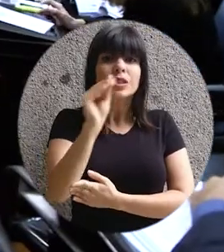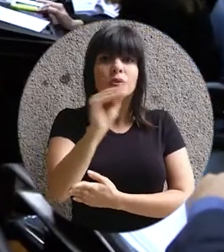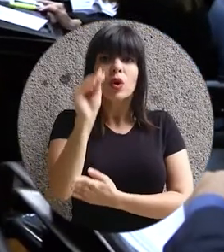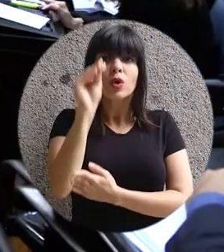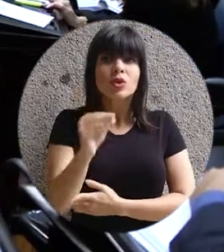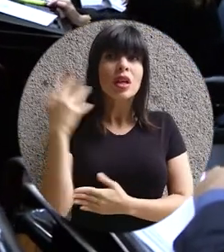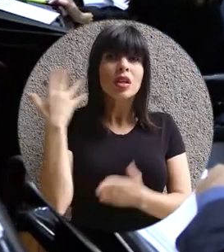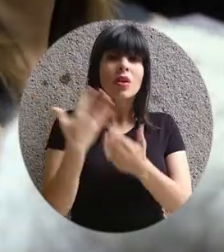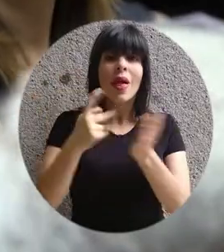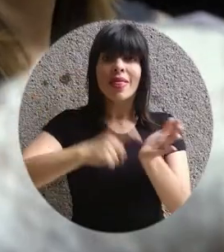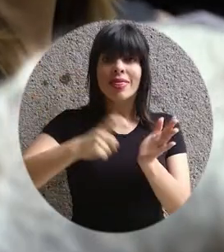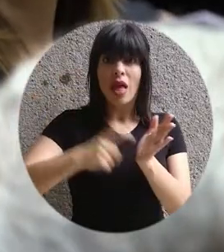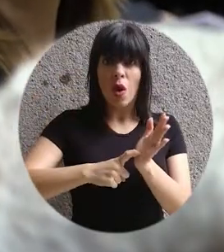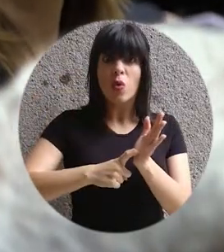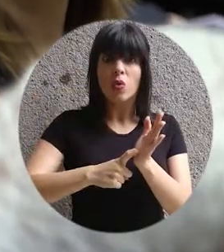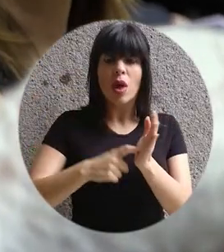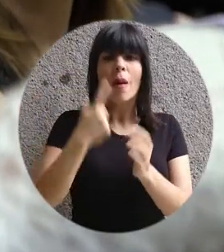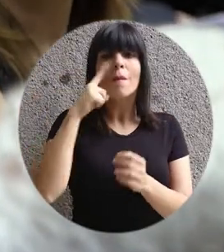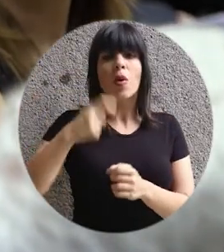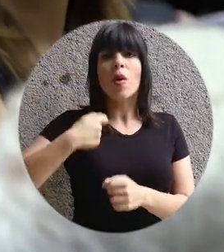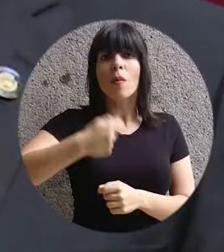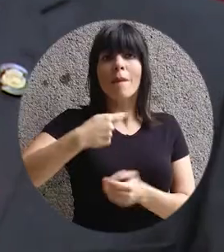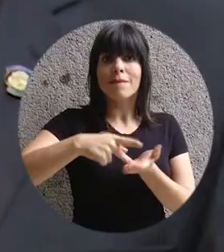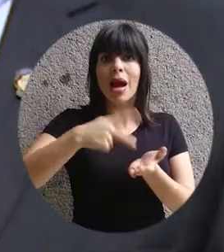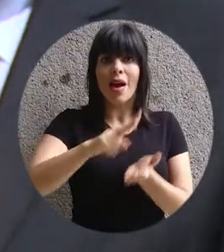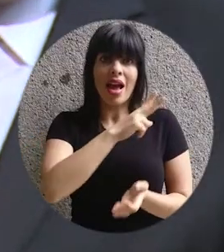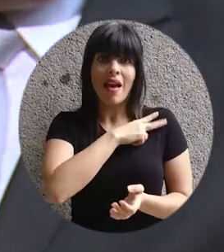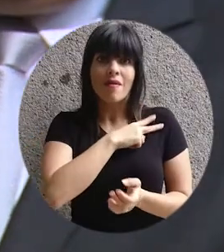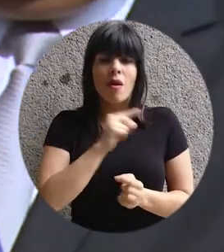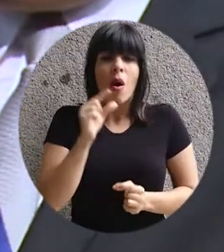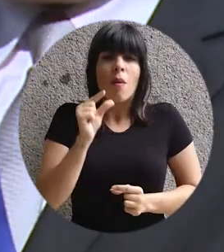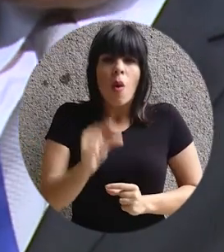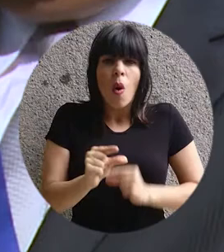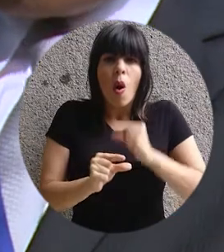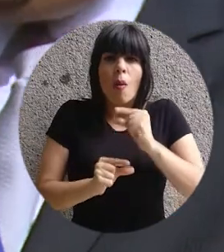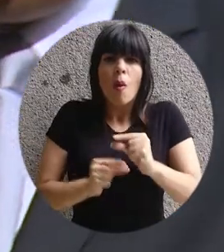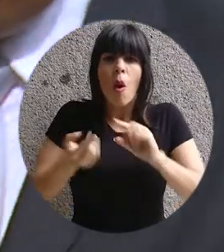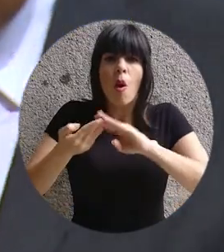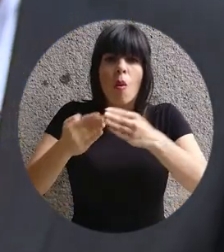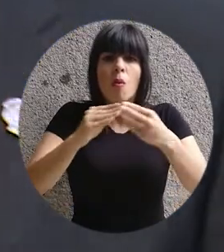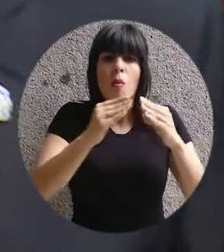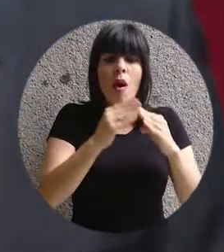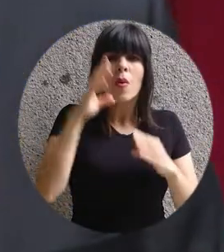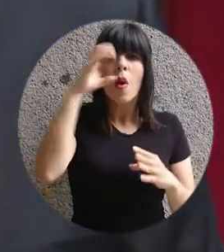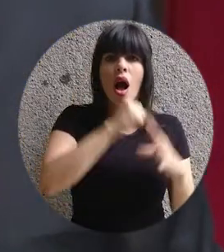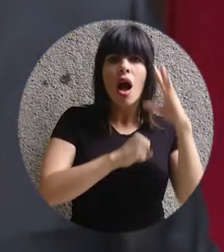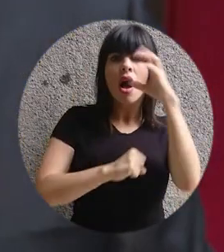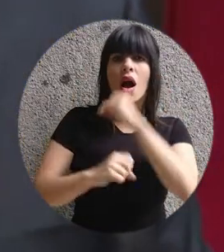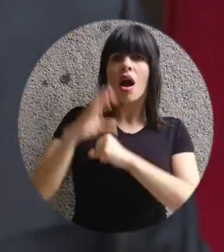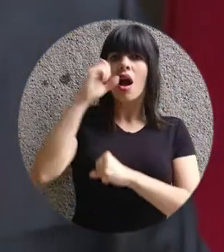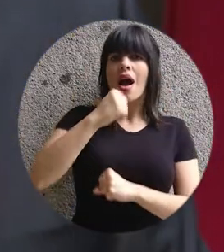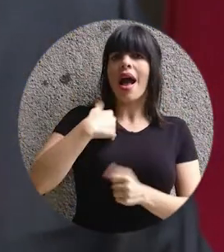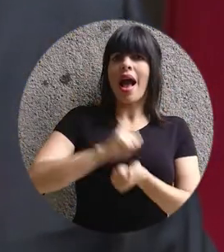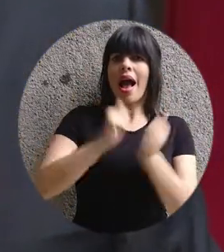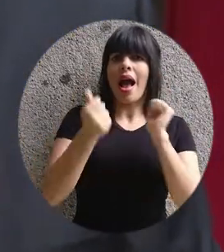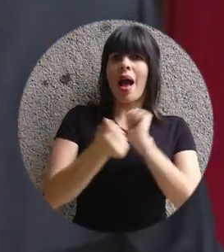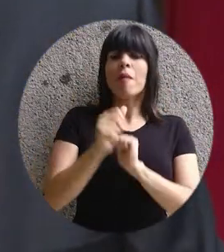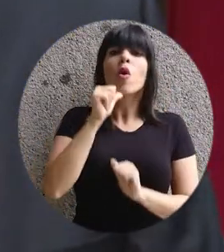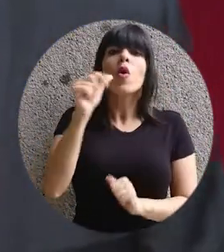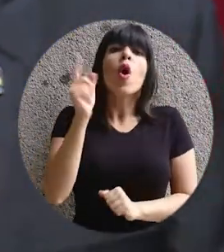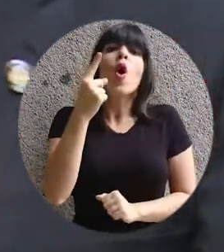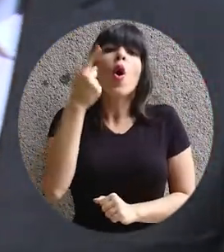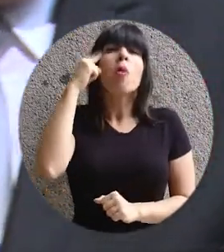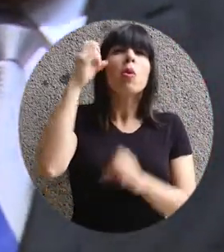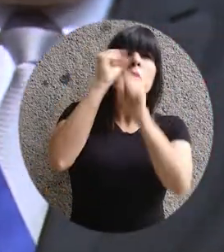% de su deuda por concepto de cuotas patronales. Poco a poco nuestro pueblo percibió el cambio, no como una consigna